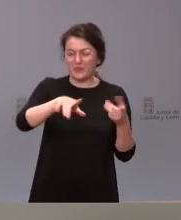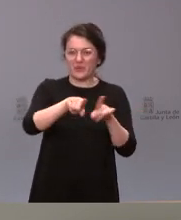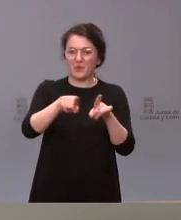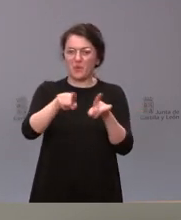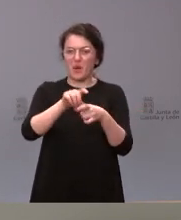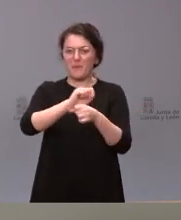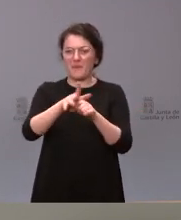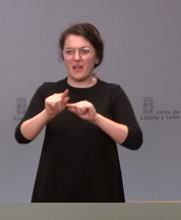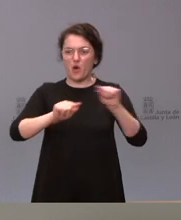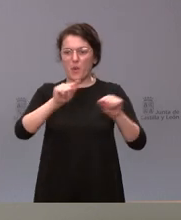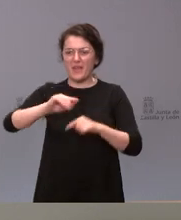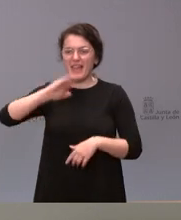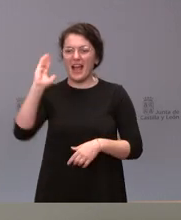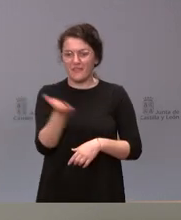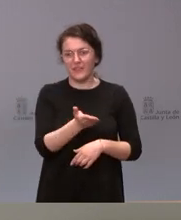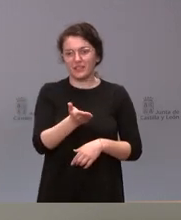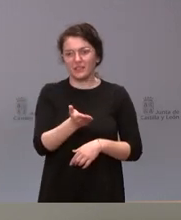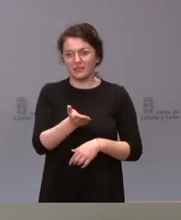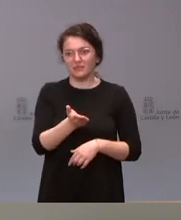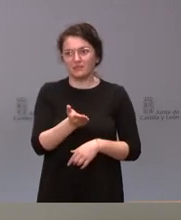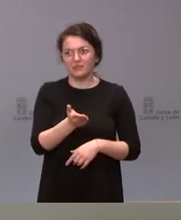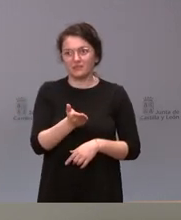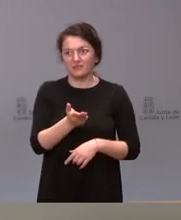mayor muy relevante en nuestra comunidad